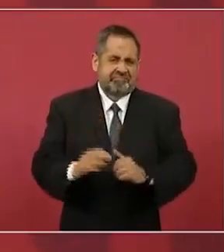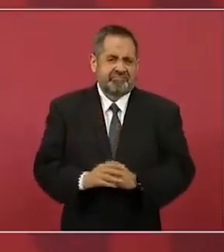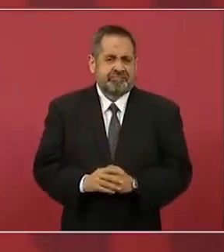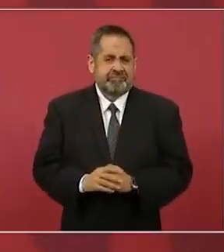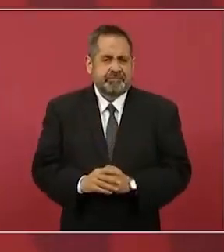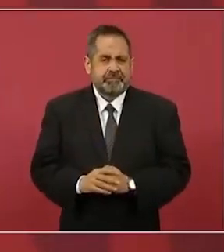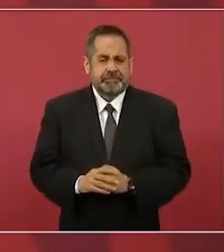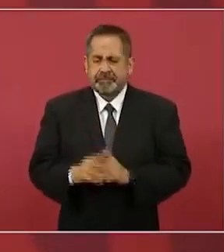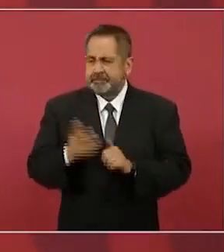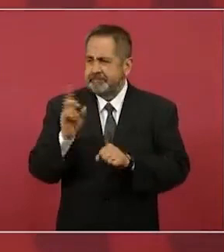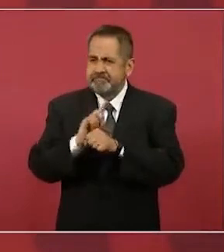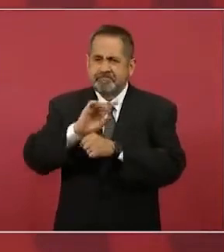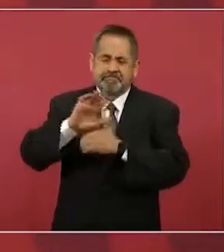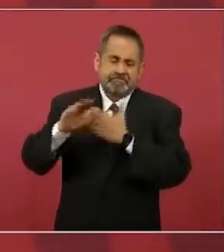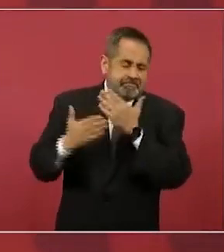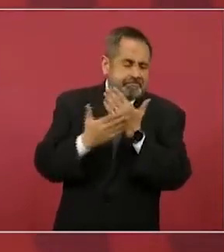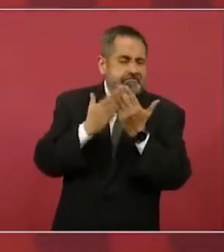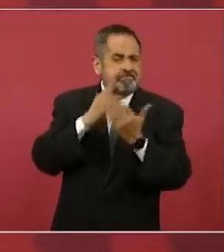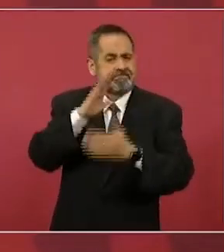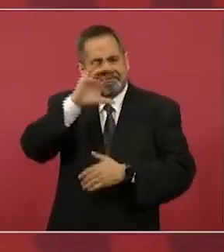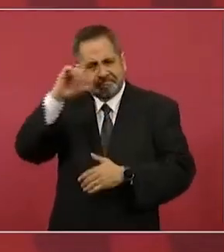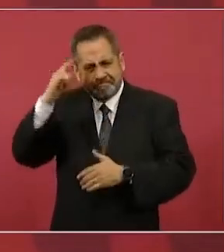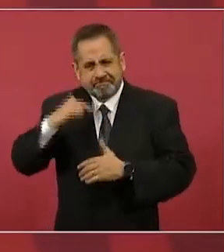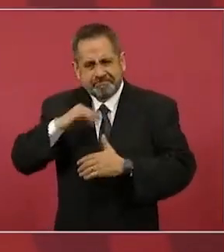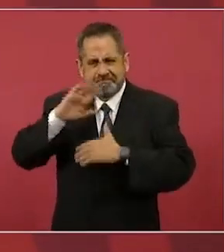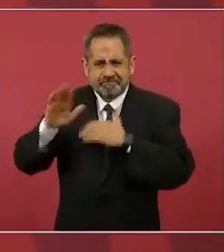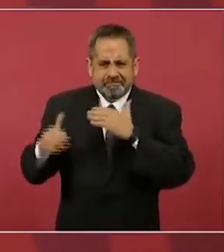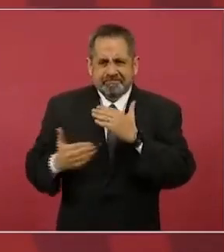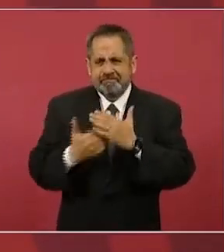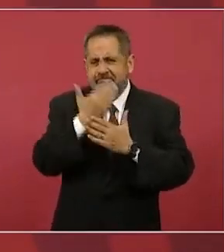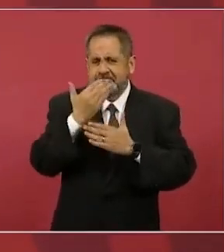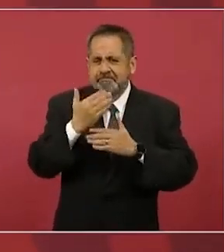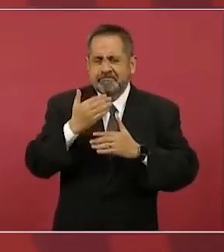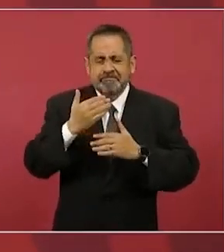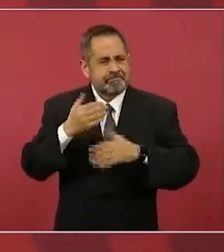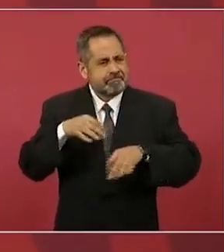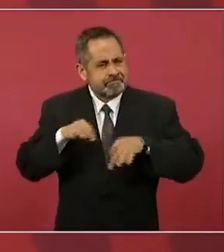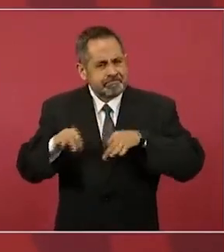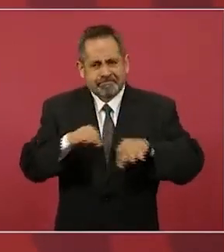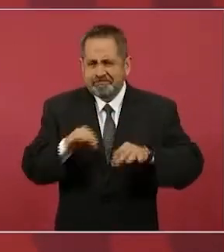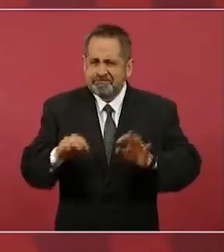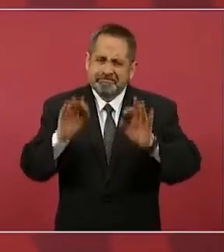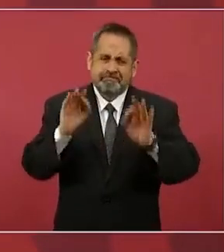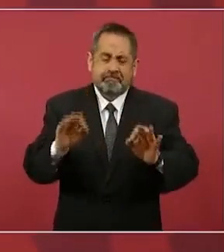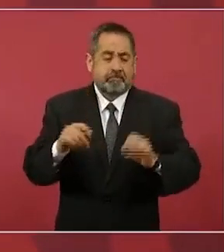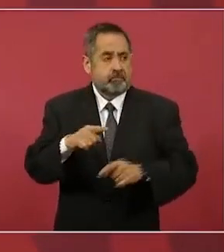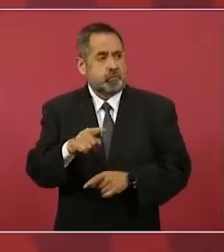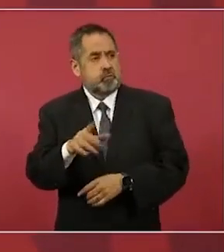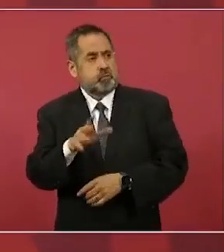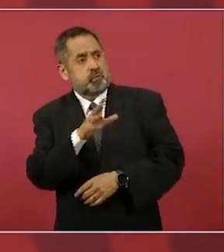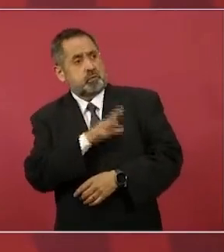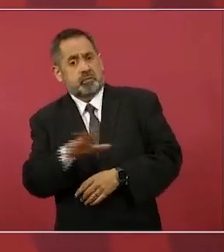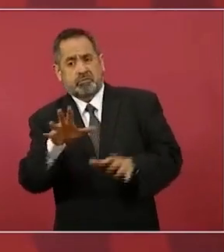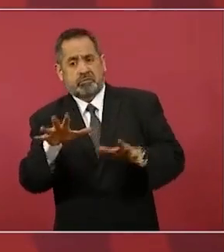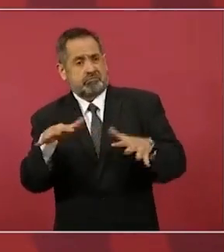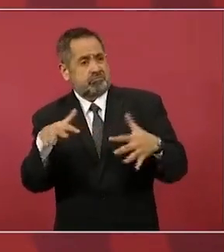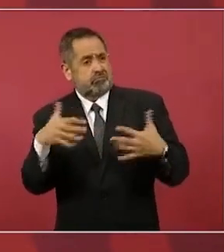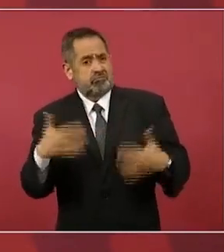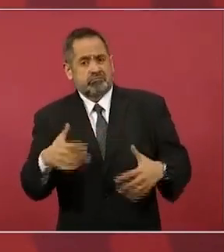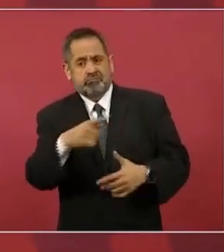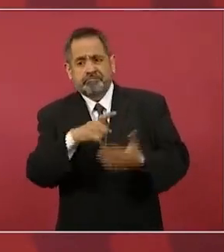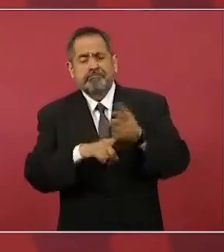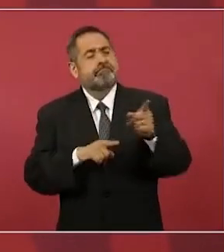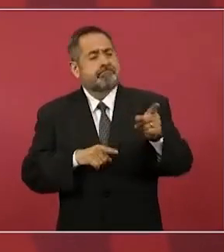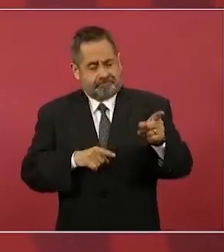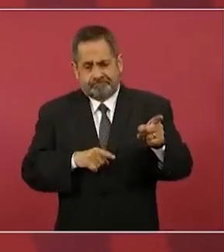Día y noche, es una gran obra que va a ser